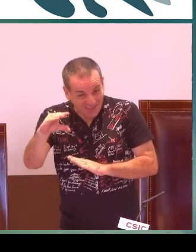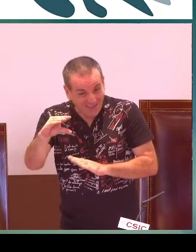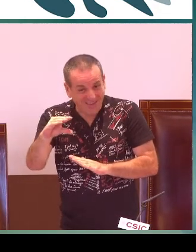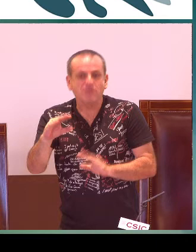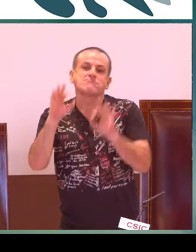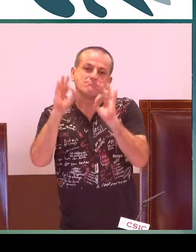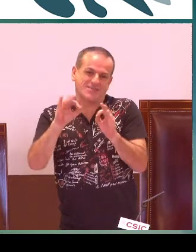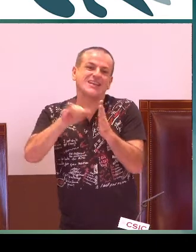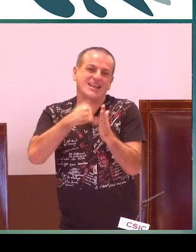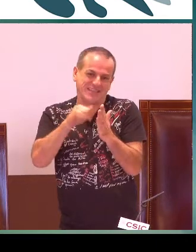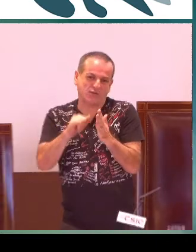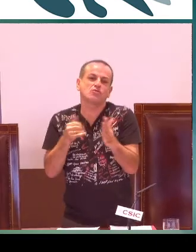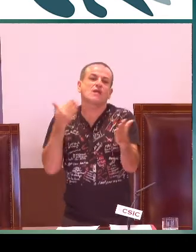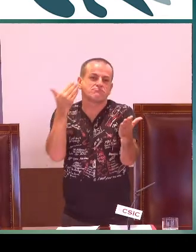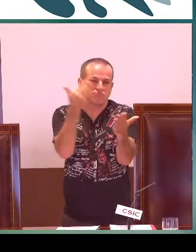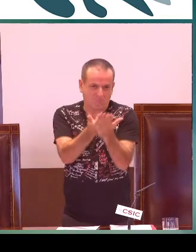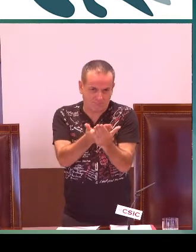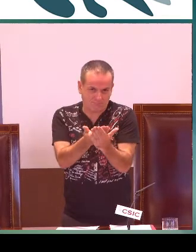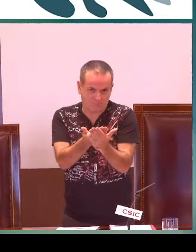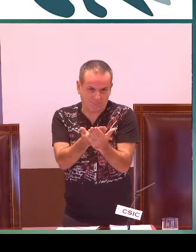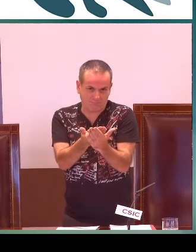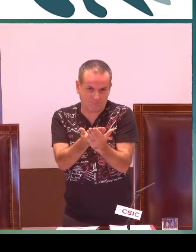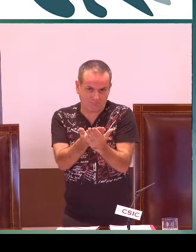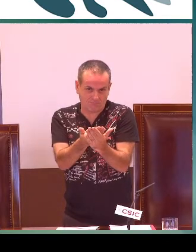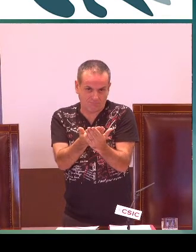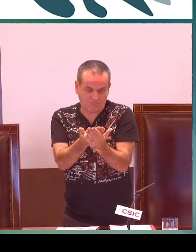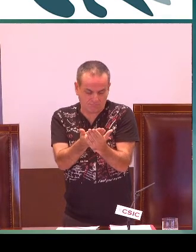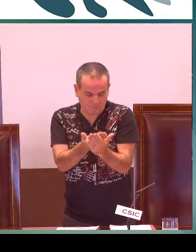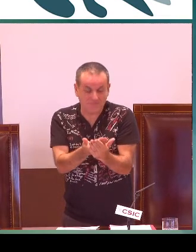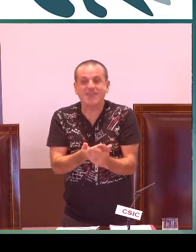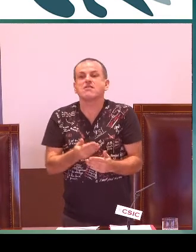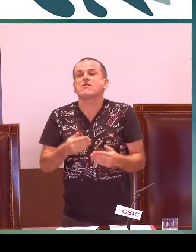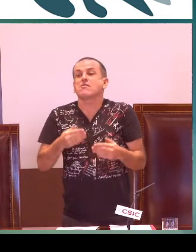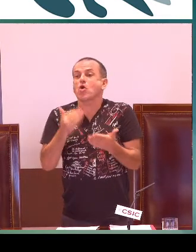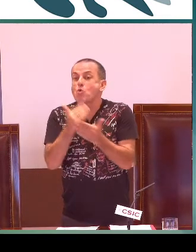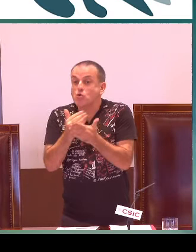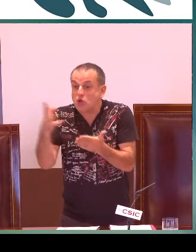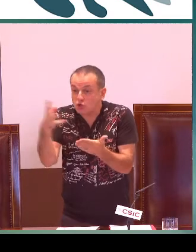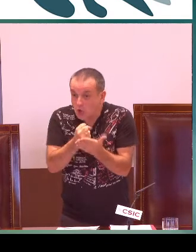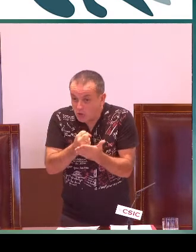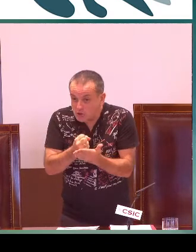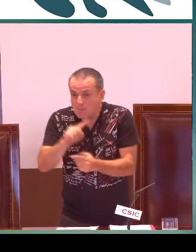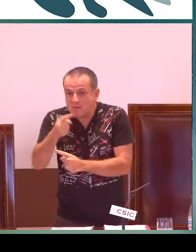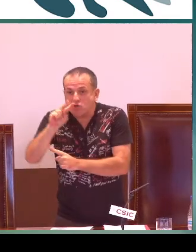tengan desarrollo el programa de ABC pueden solicitar esta asignatura.